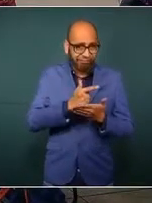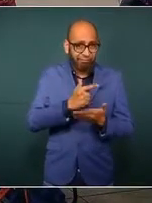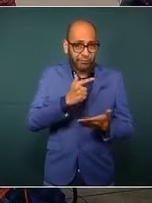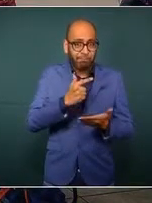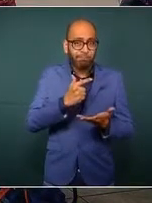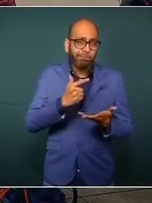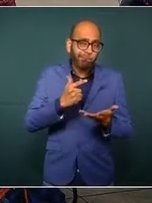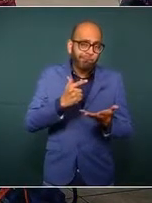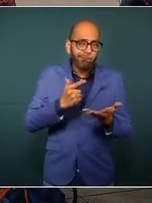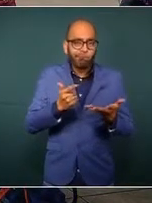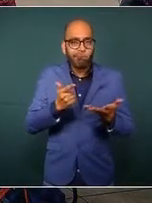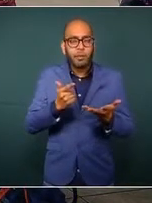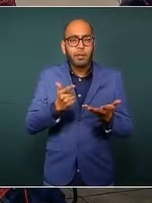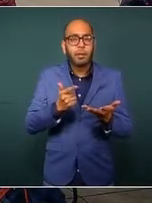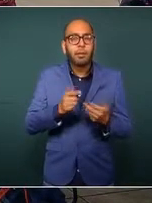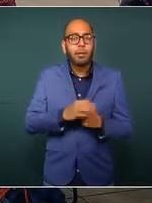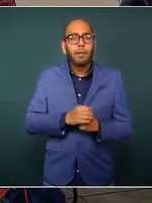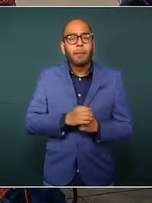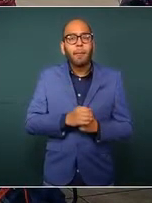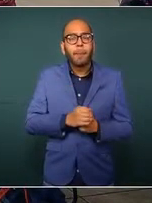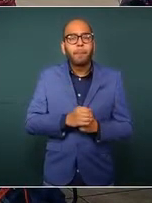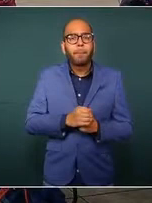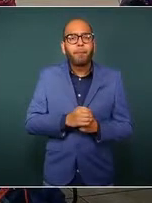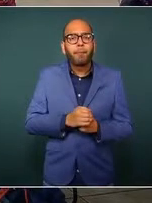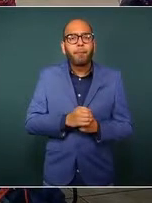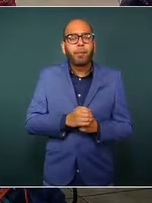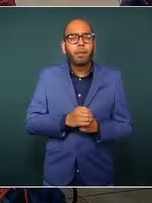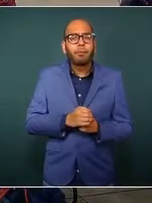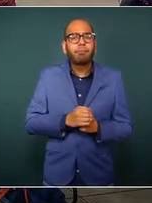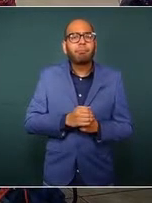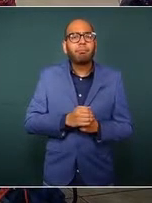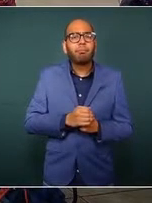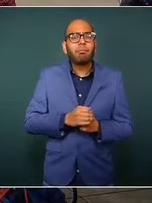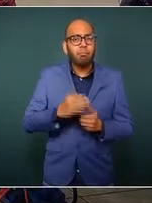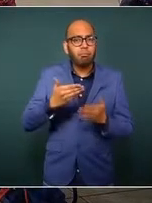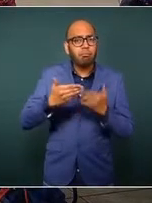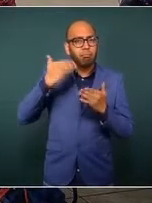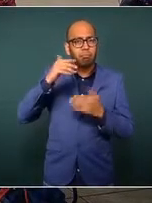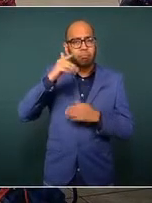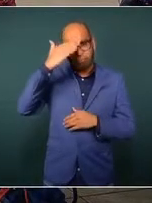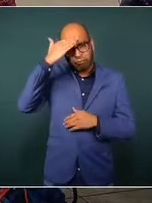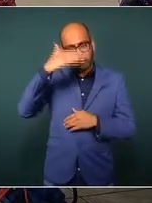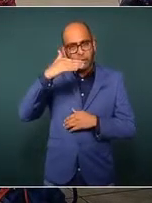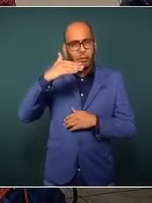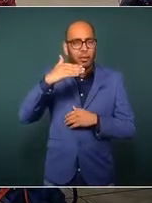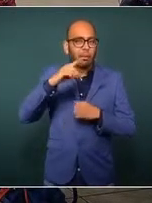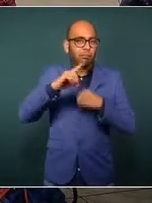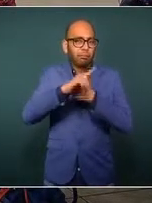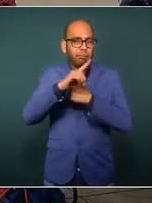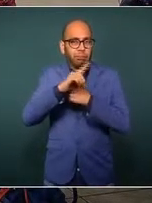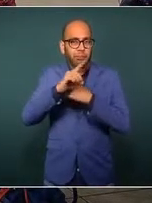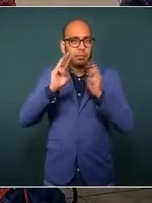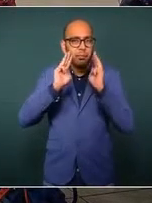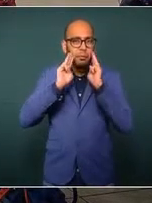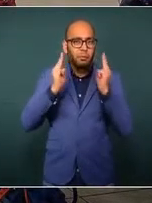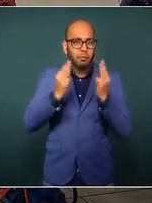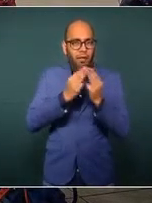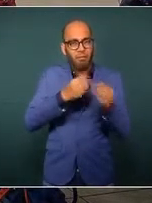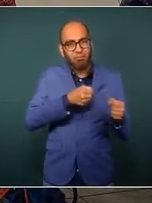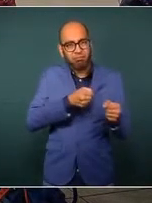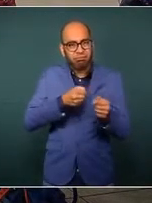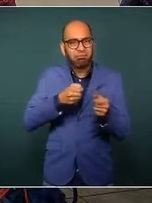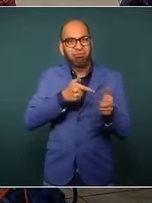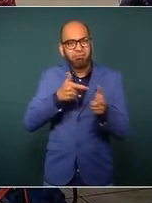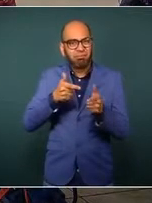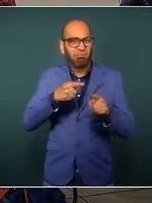sobre todo las acciones y los hechos vinculados a la delincuencia organizada. ¿Quién tiene la